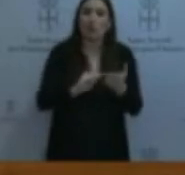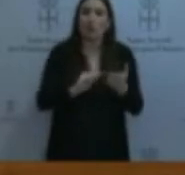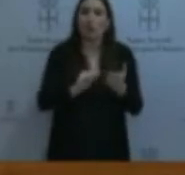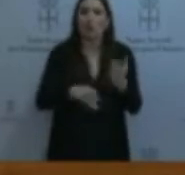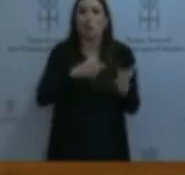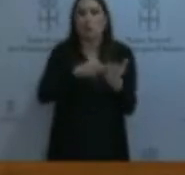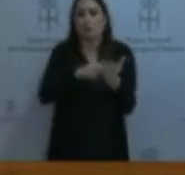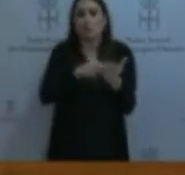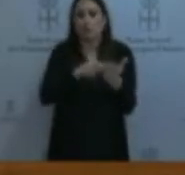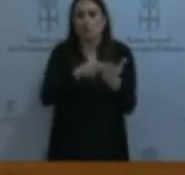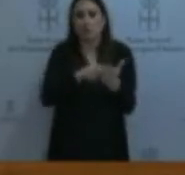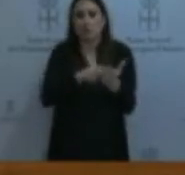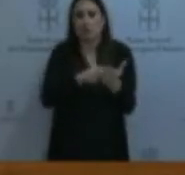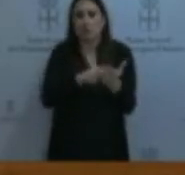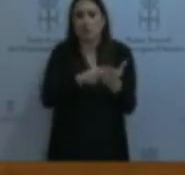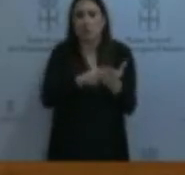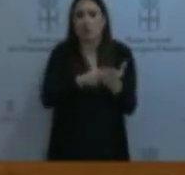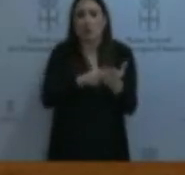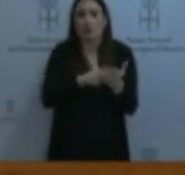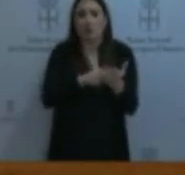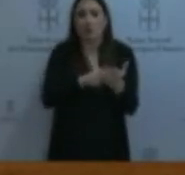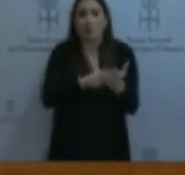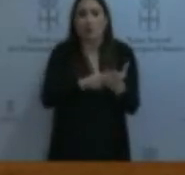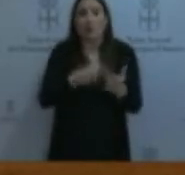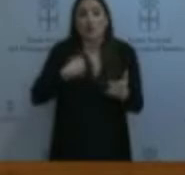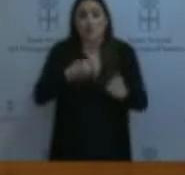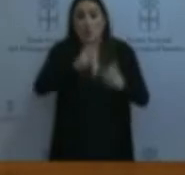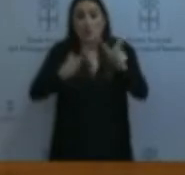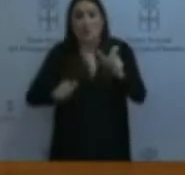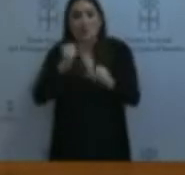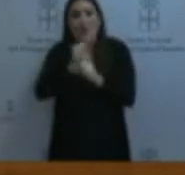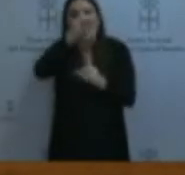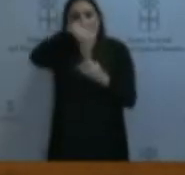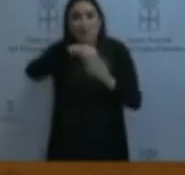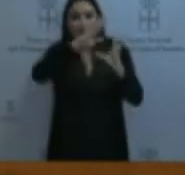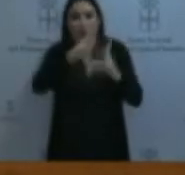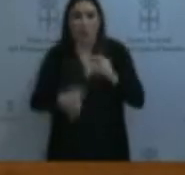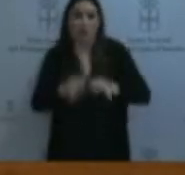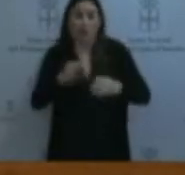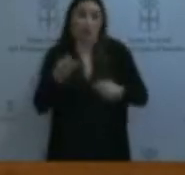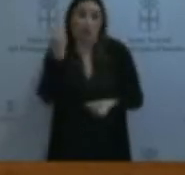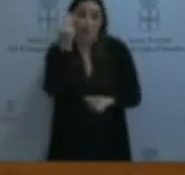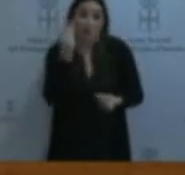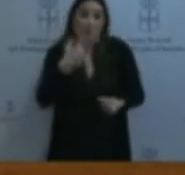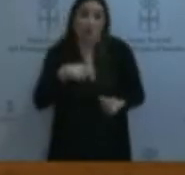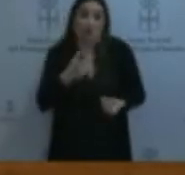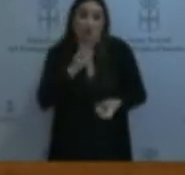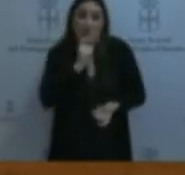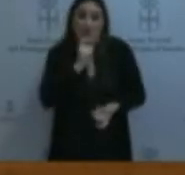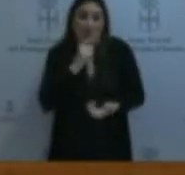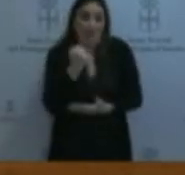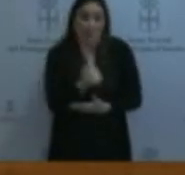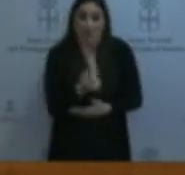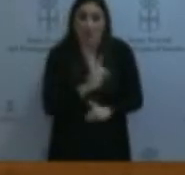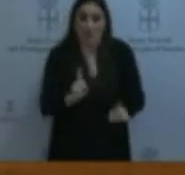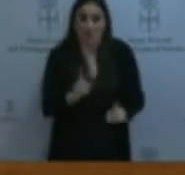básicamente, que se está planteando por parte de quienes trabajan en la Administración de Justicia, con lo que no ofrece para nosotros ninguna dificultad apoyarla. Lo